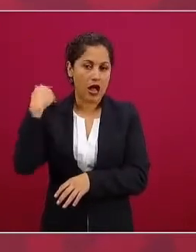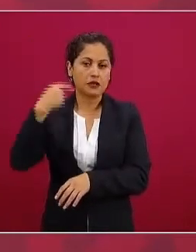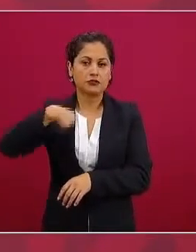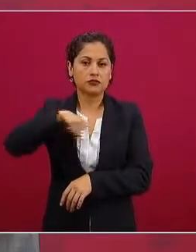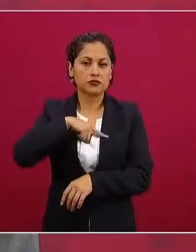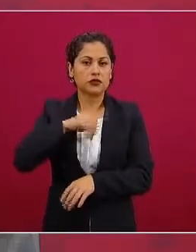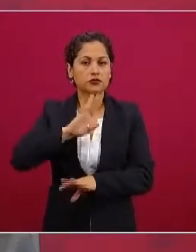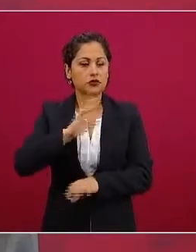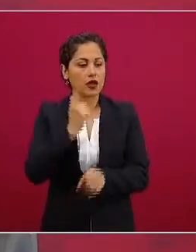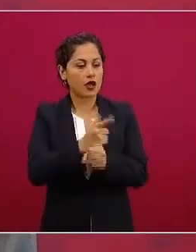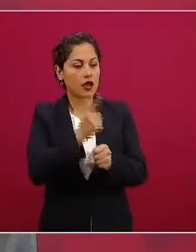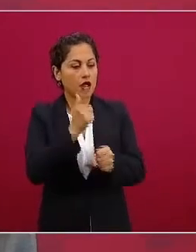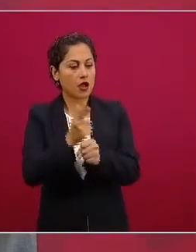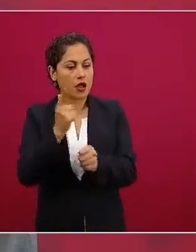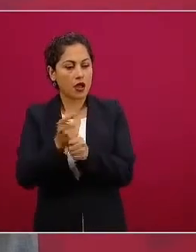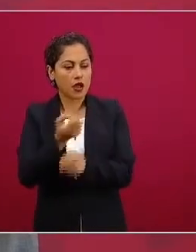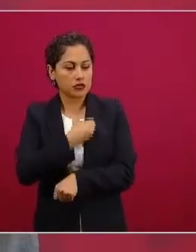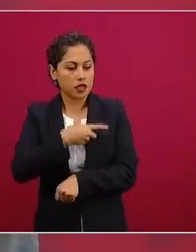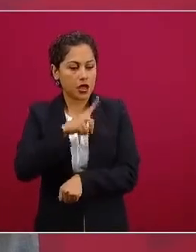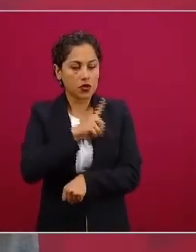en ruinas